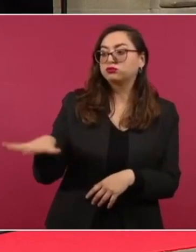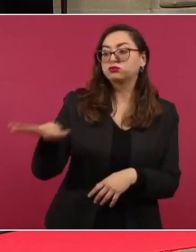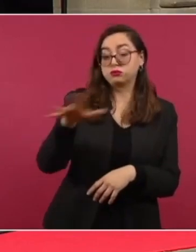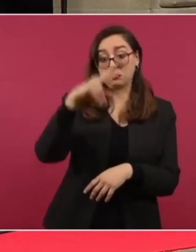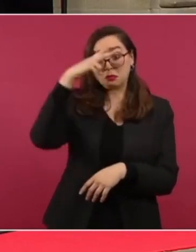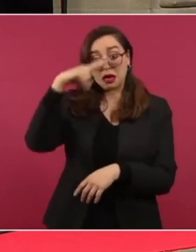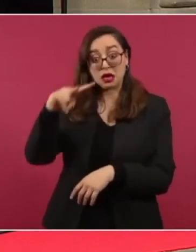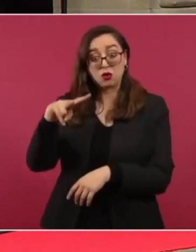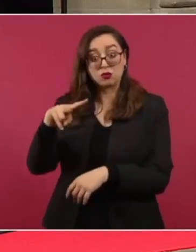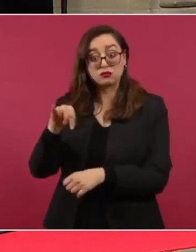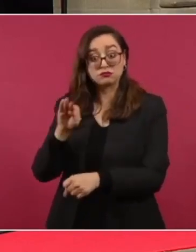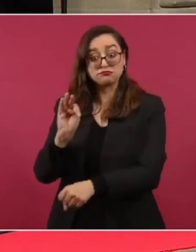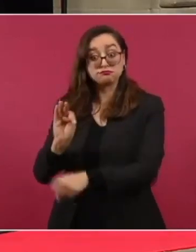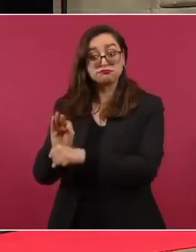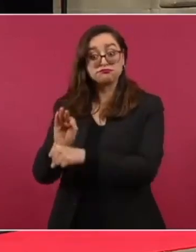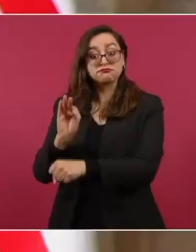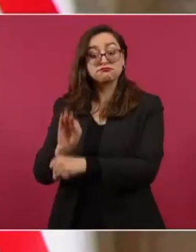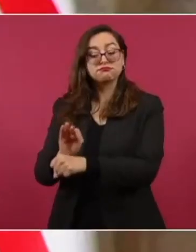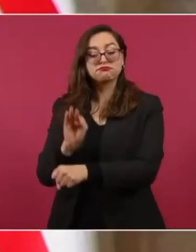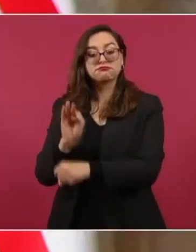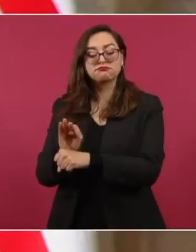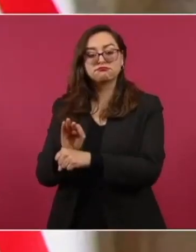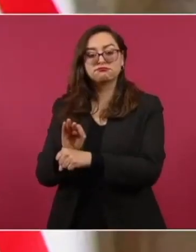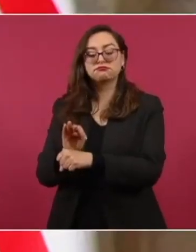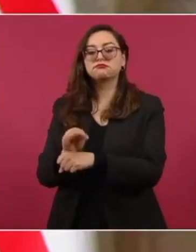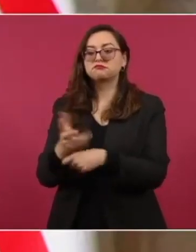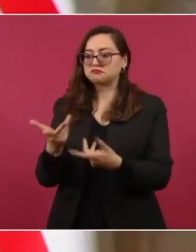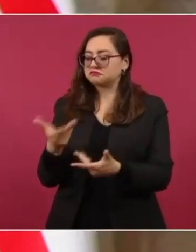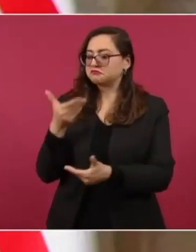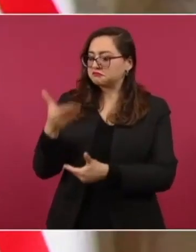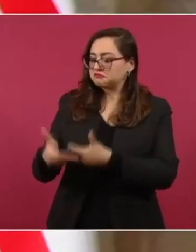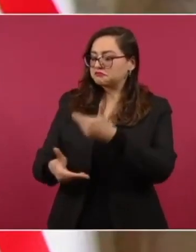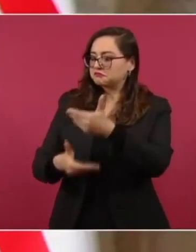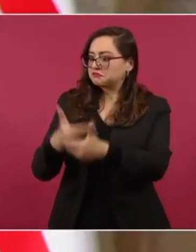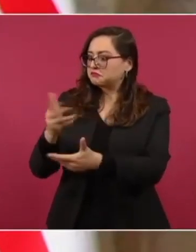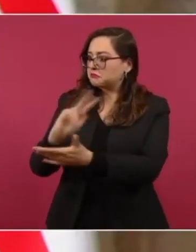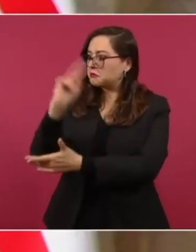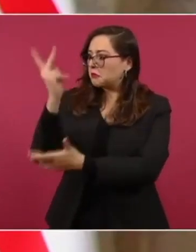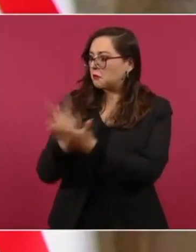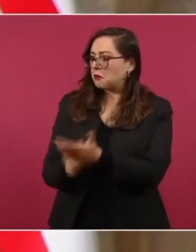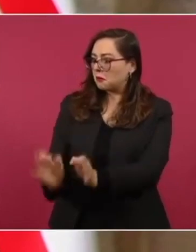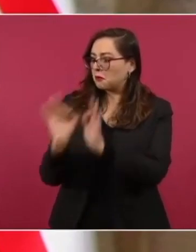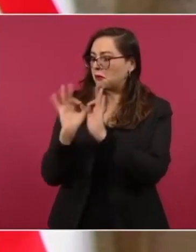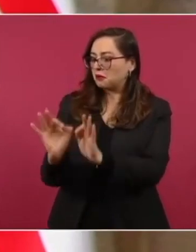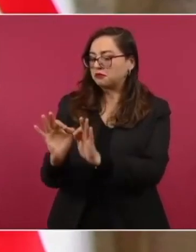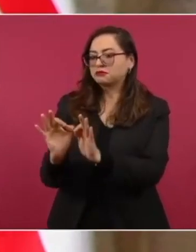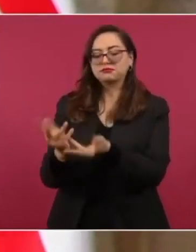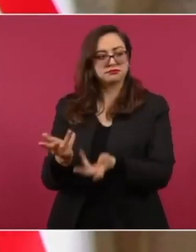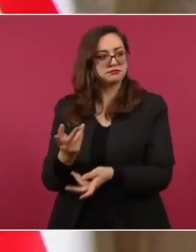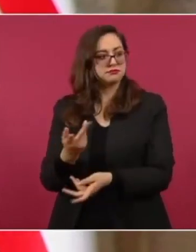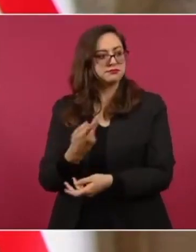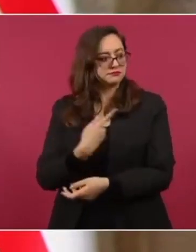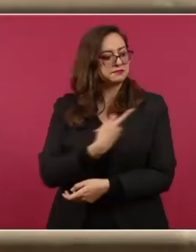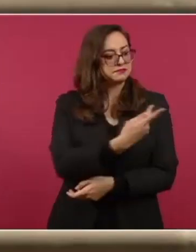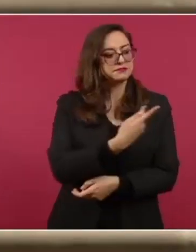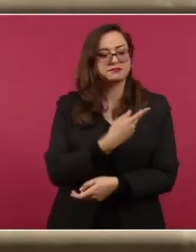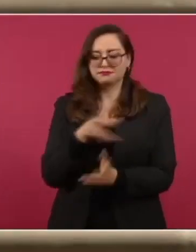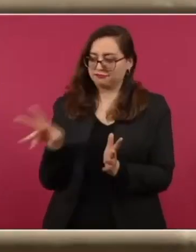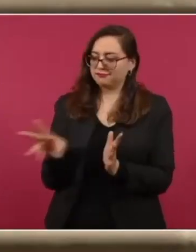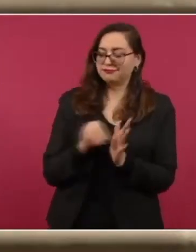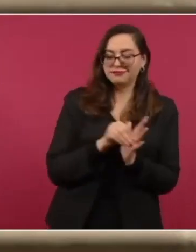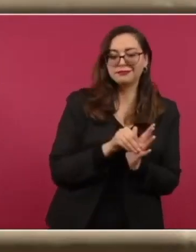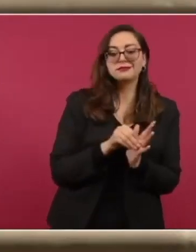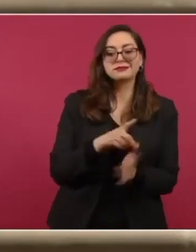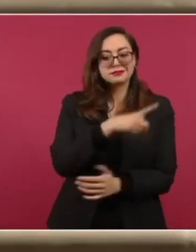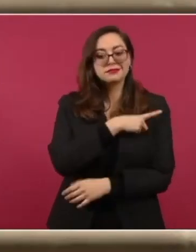Es un camino a seguir, el de la migración